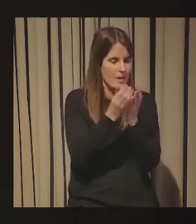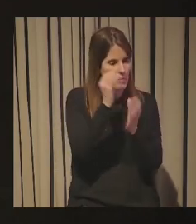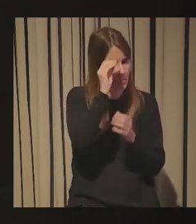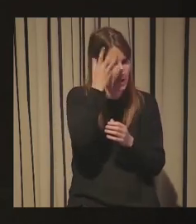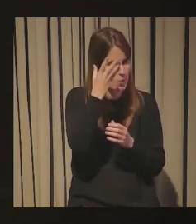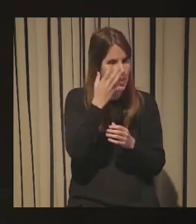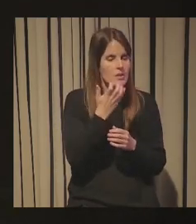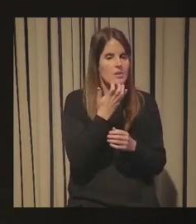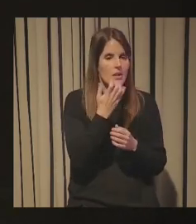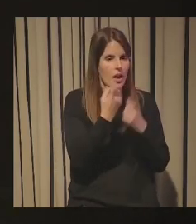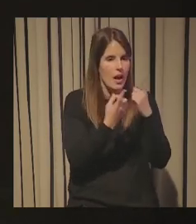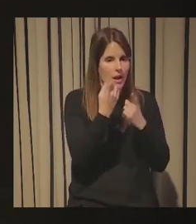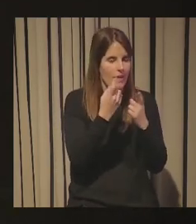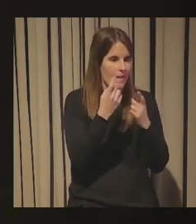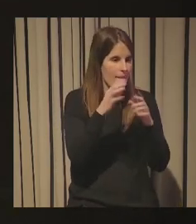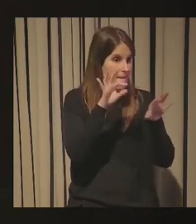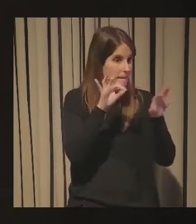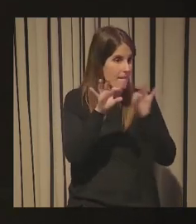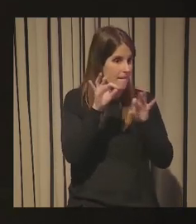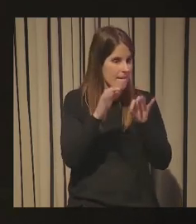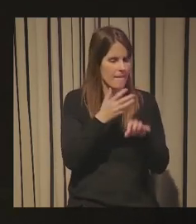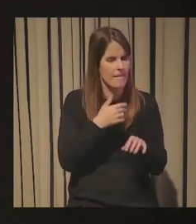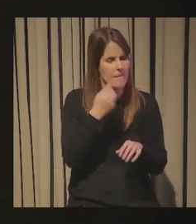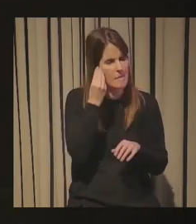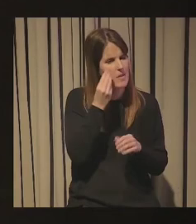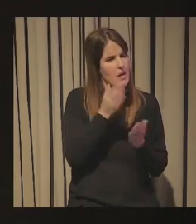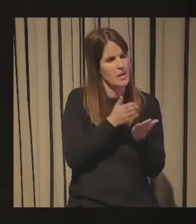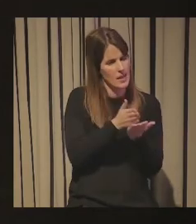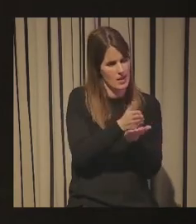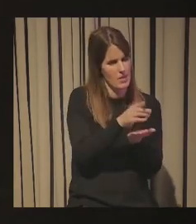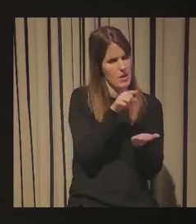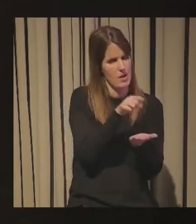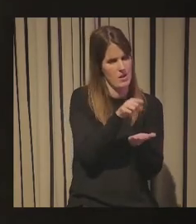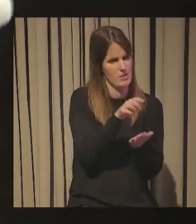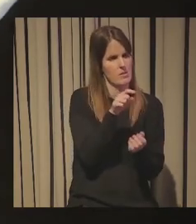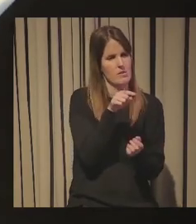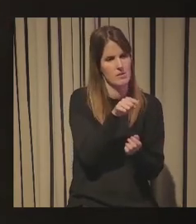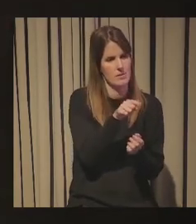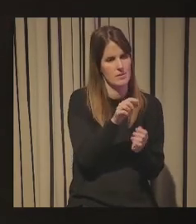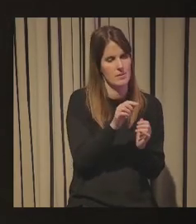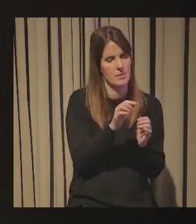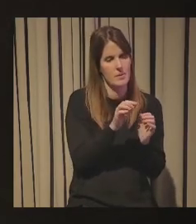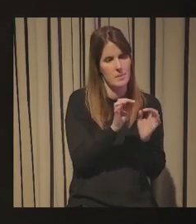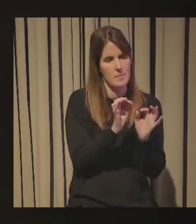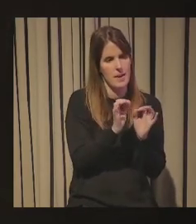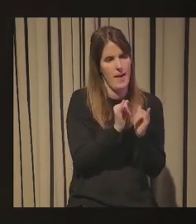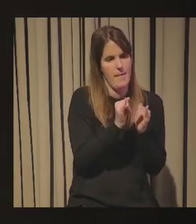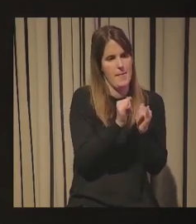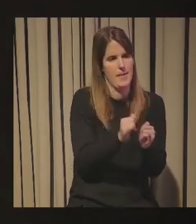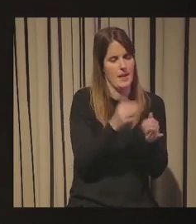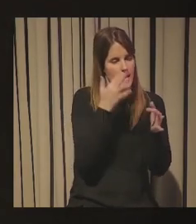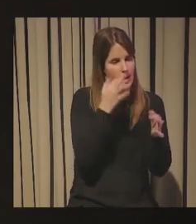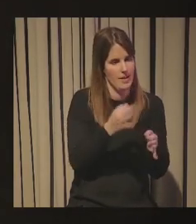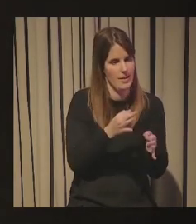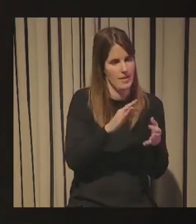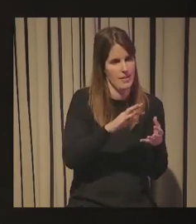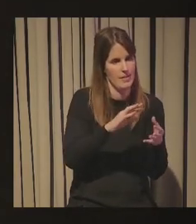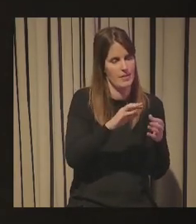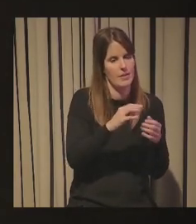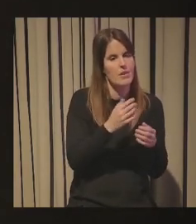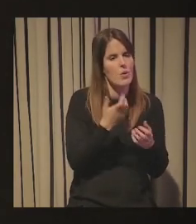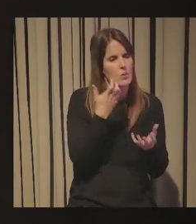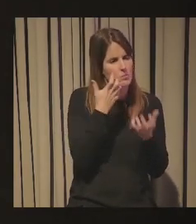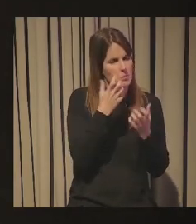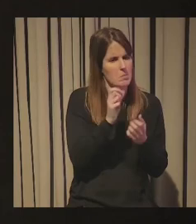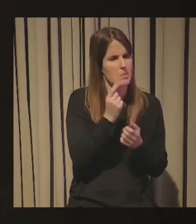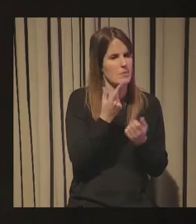si queréis quedaros con alguna de esas que dices creo que estamos trabajando porque hay que aterrizarla de tal forma o tal otra no sé cuáles os han llamado más